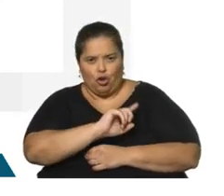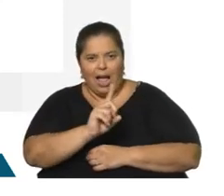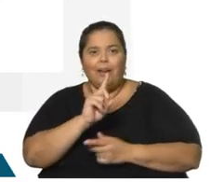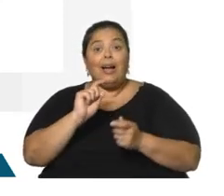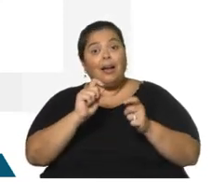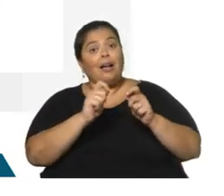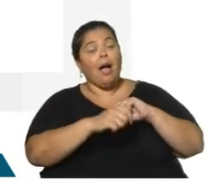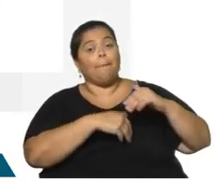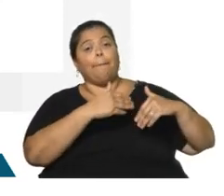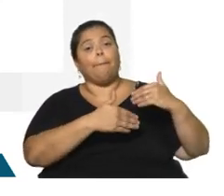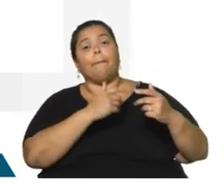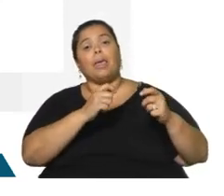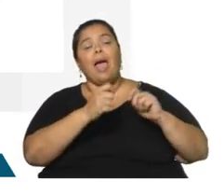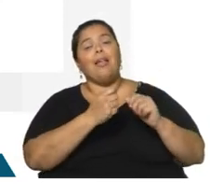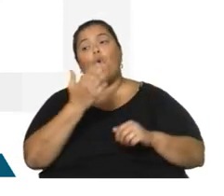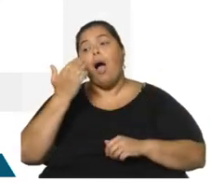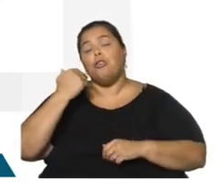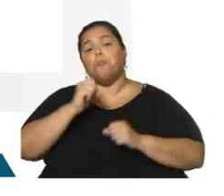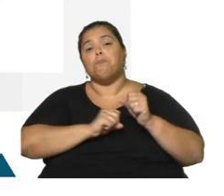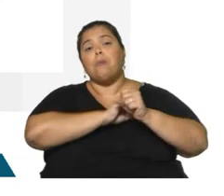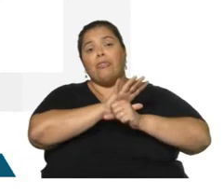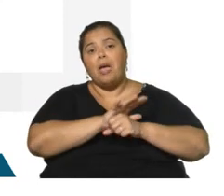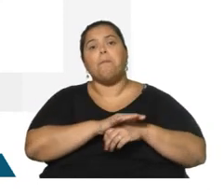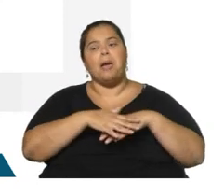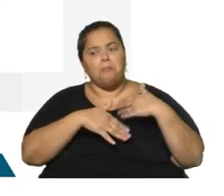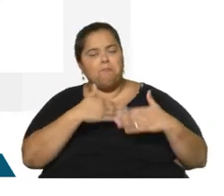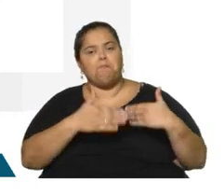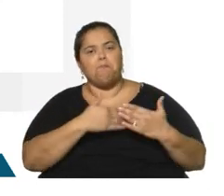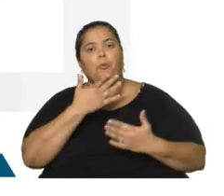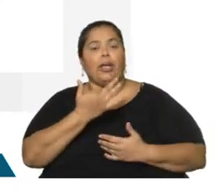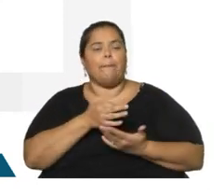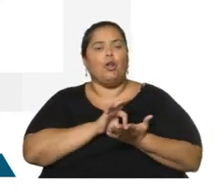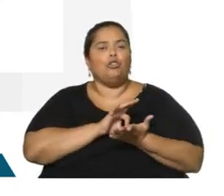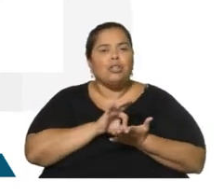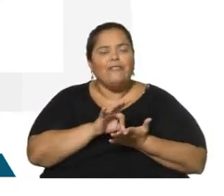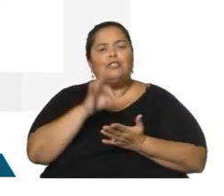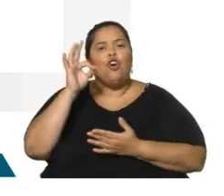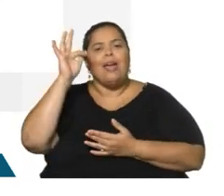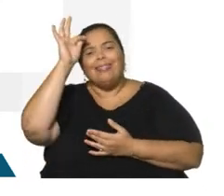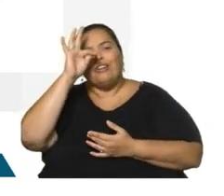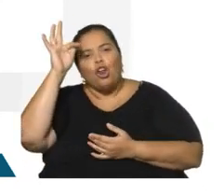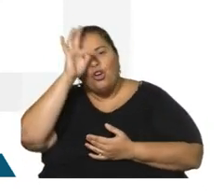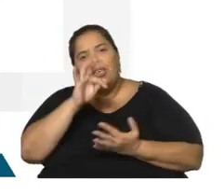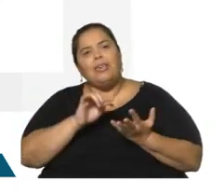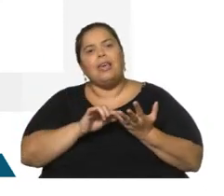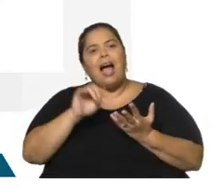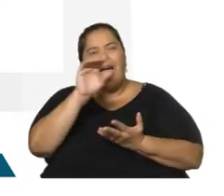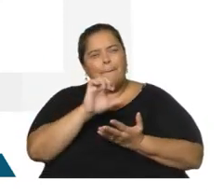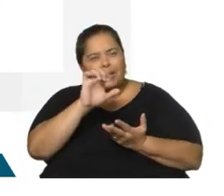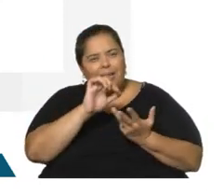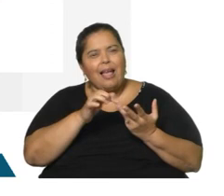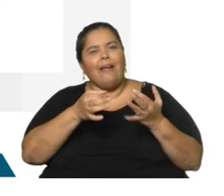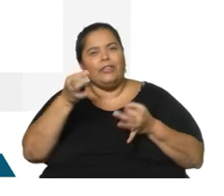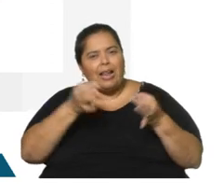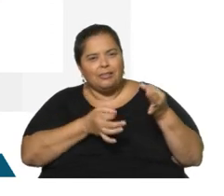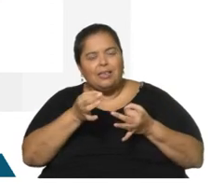temporal bastante bien durante los años de pandemia, fueron muy resilientes, ¿no? En el caso de los servicios tecnológicos, empresariales, financieros, la